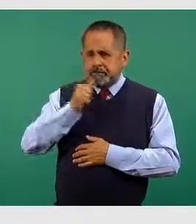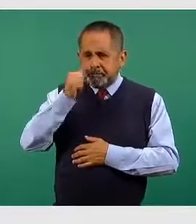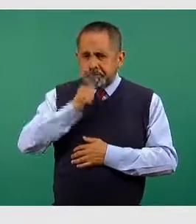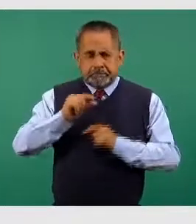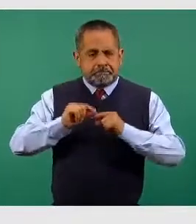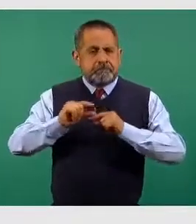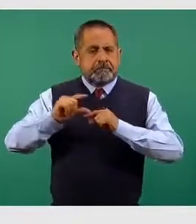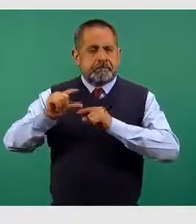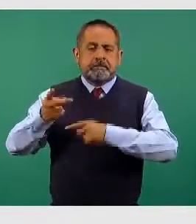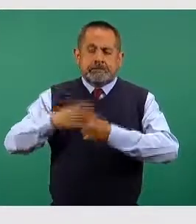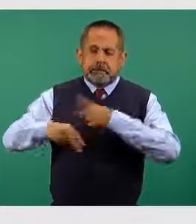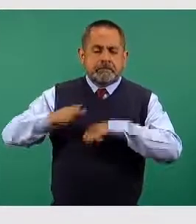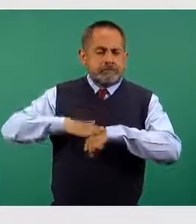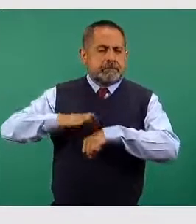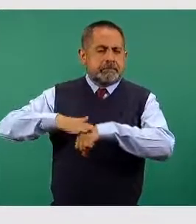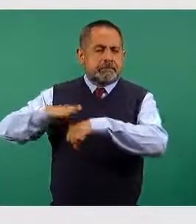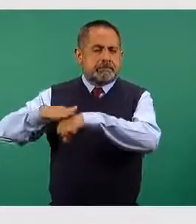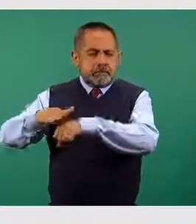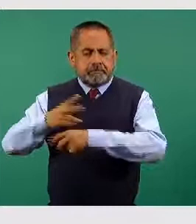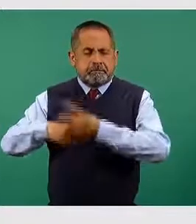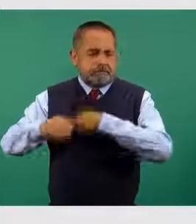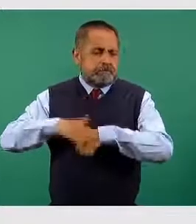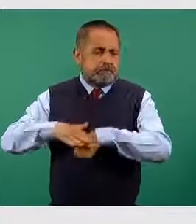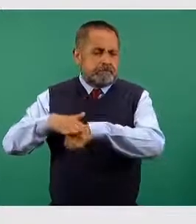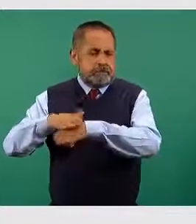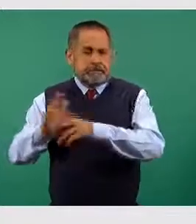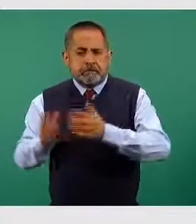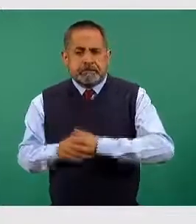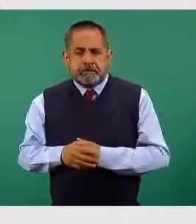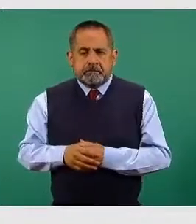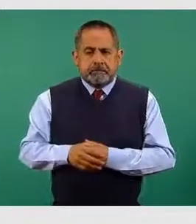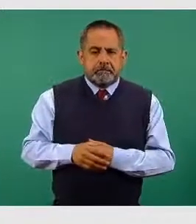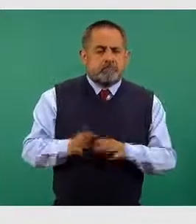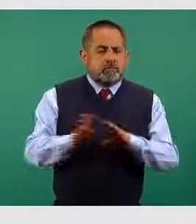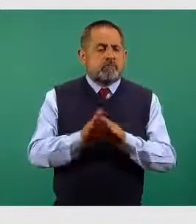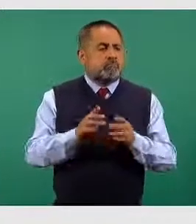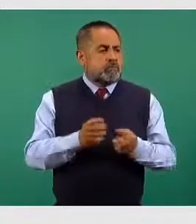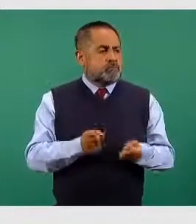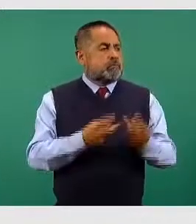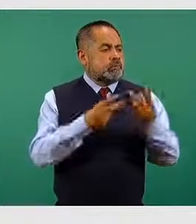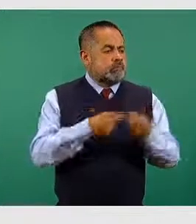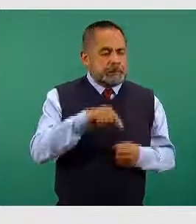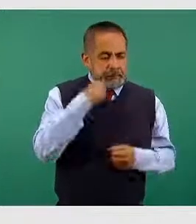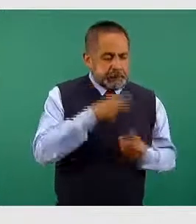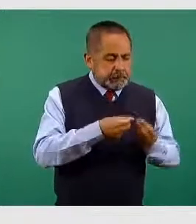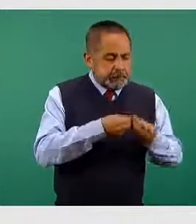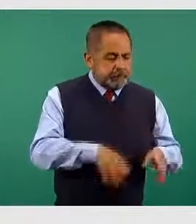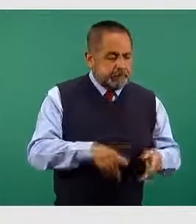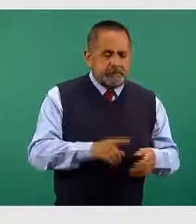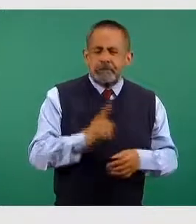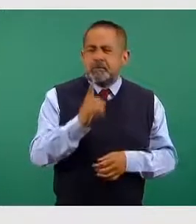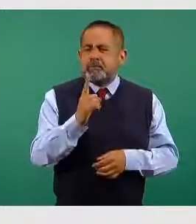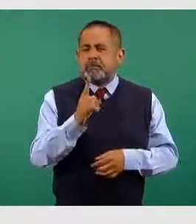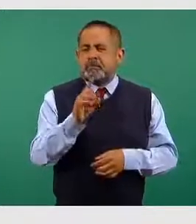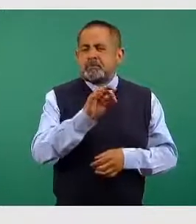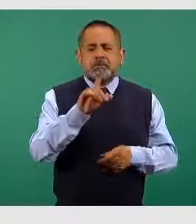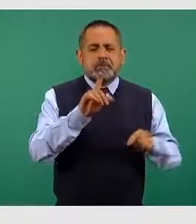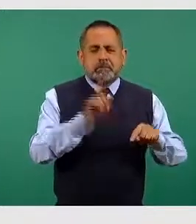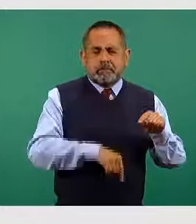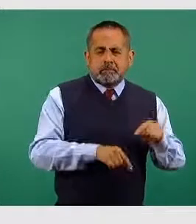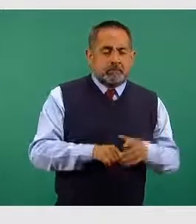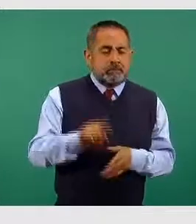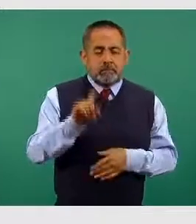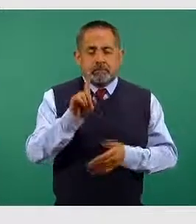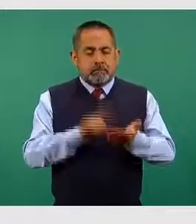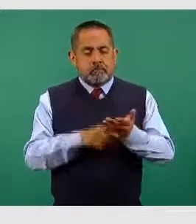dosis aplicadas en todo el país con una pérdida de menos del 1%. 1.937